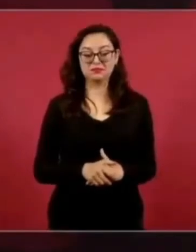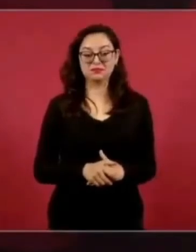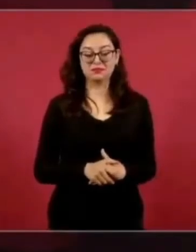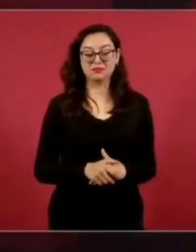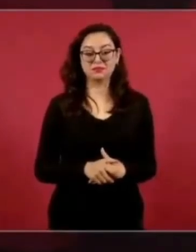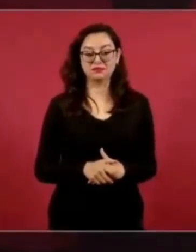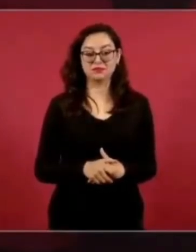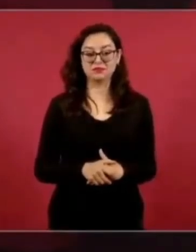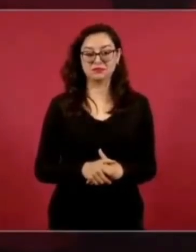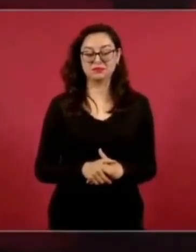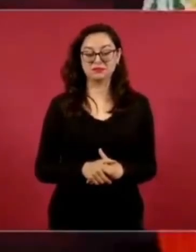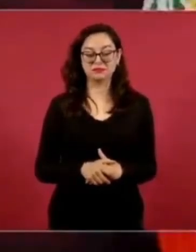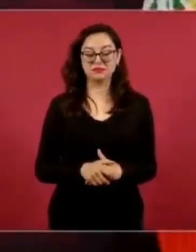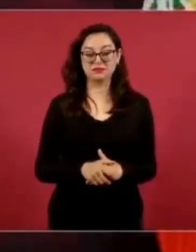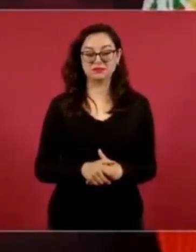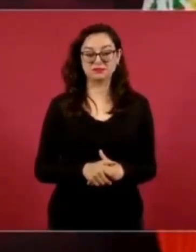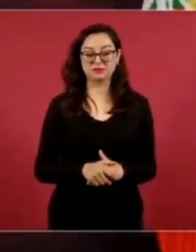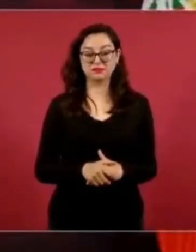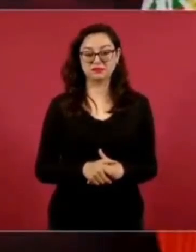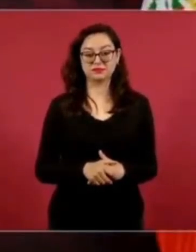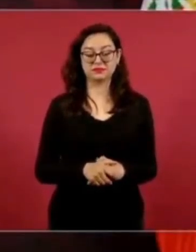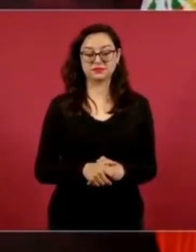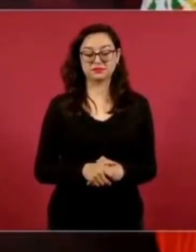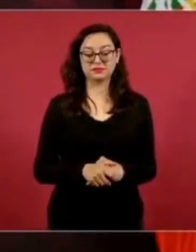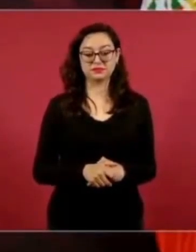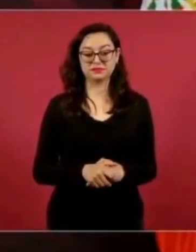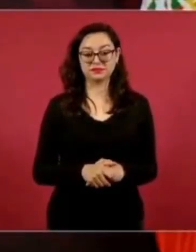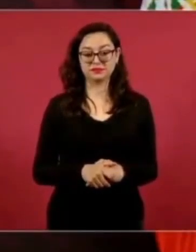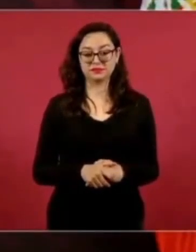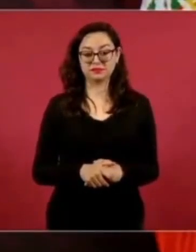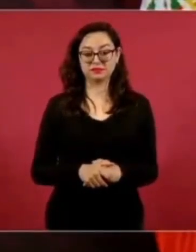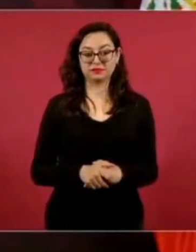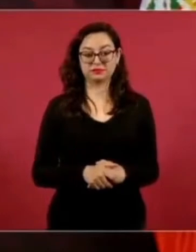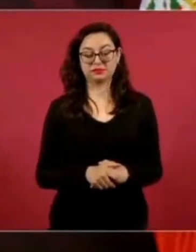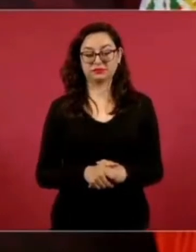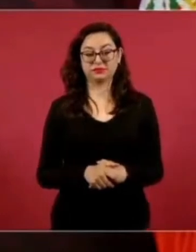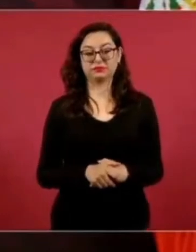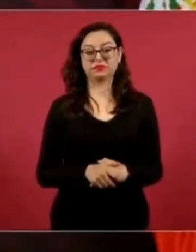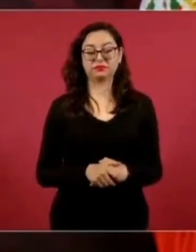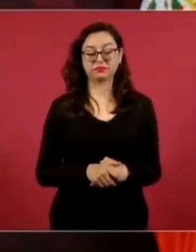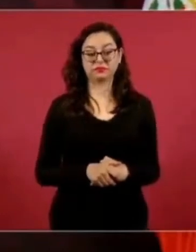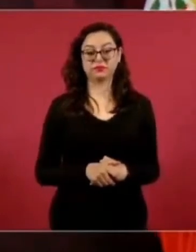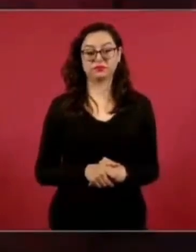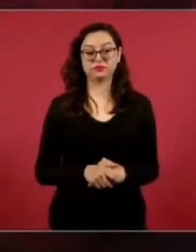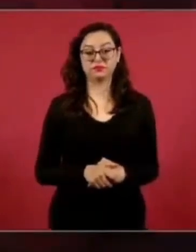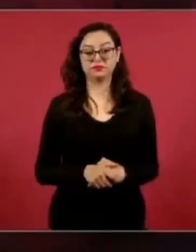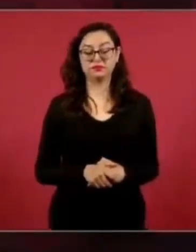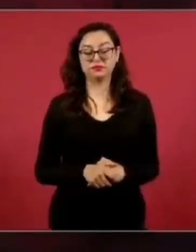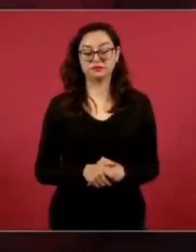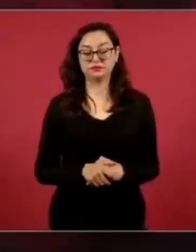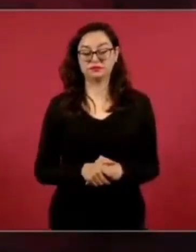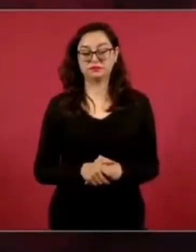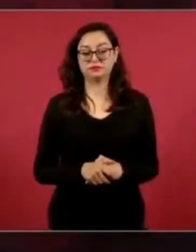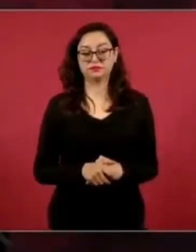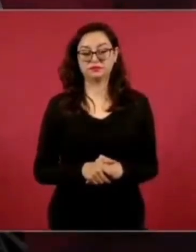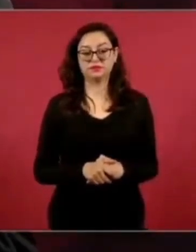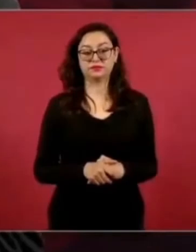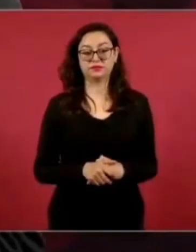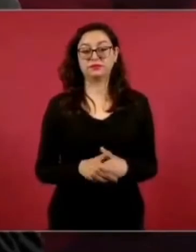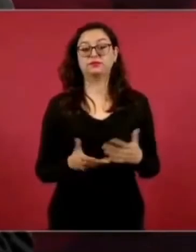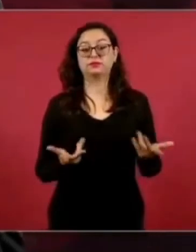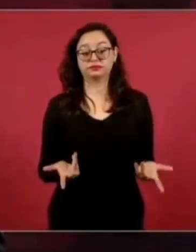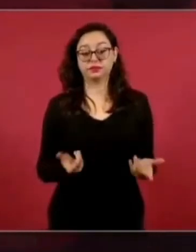Bueno, que se mandaron a formar a Europa, a España, a los